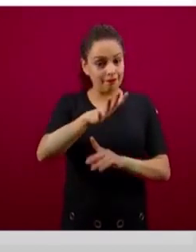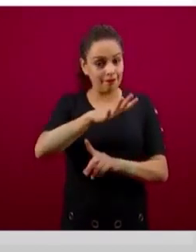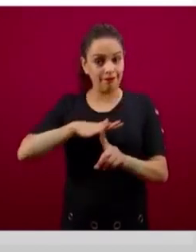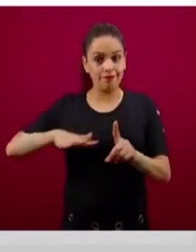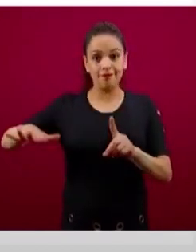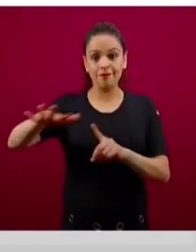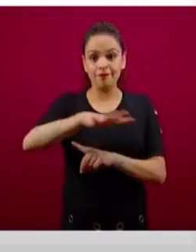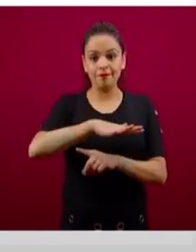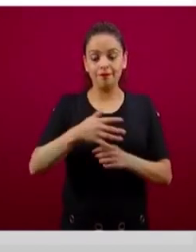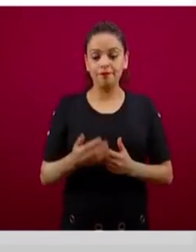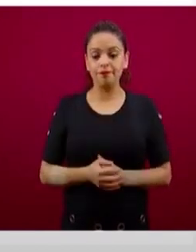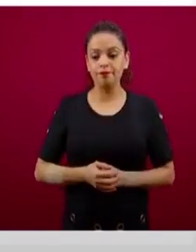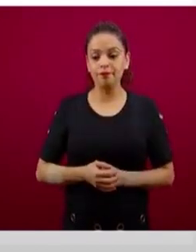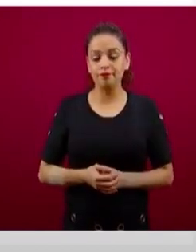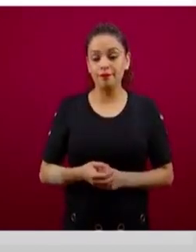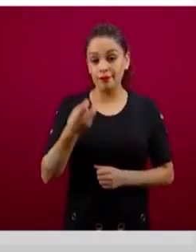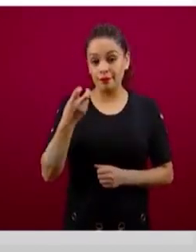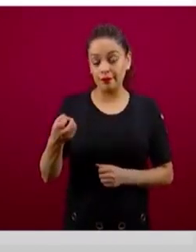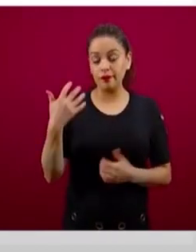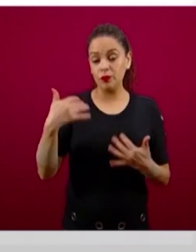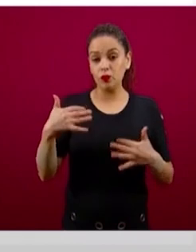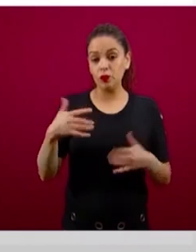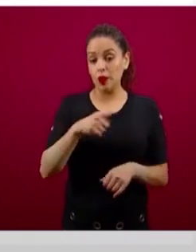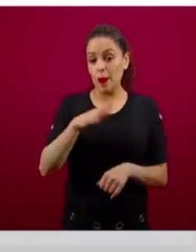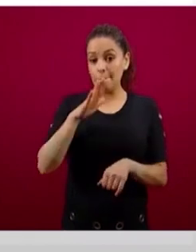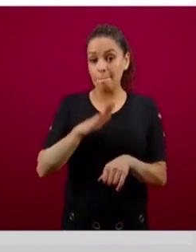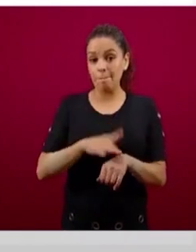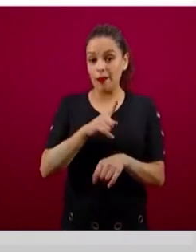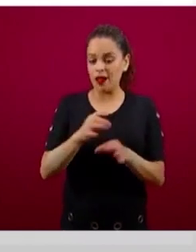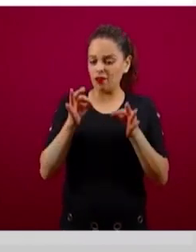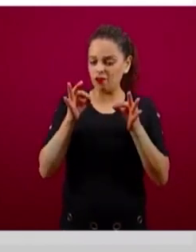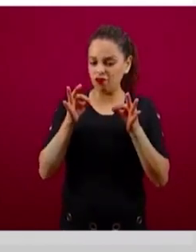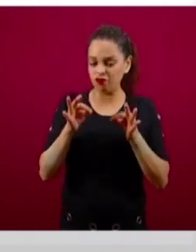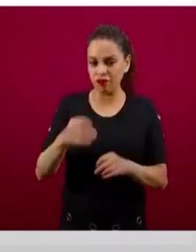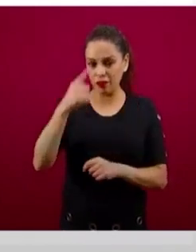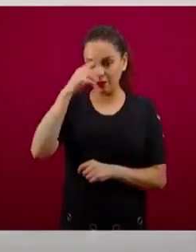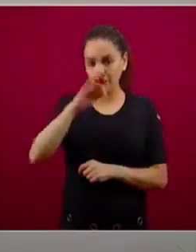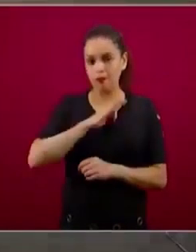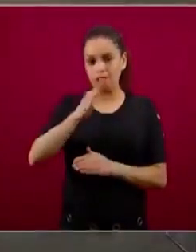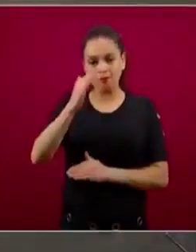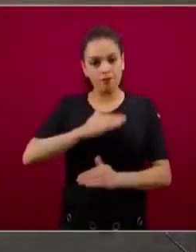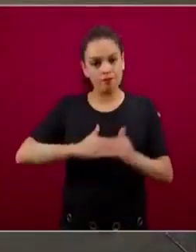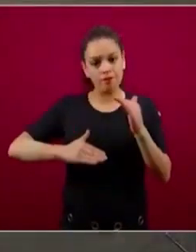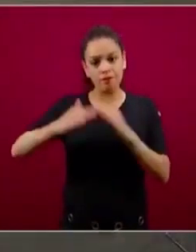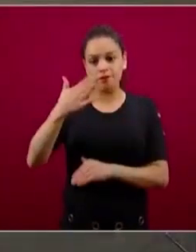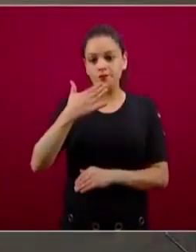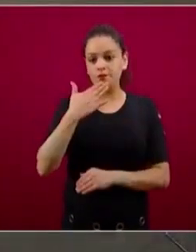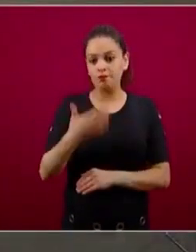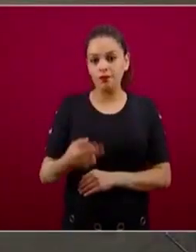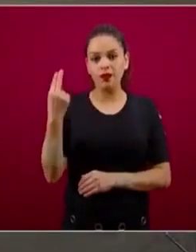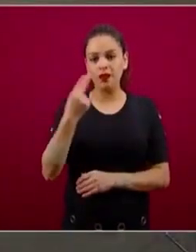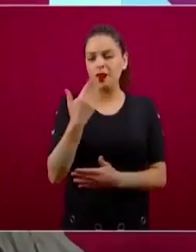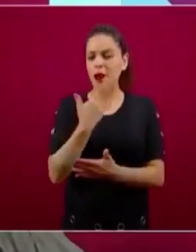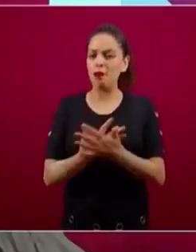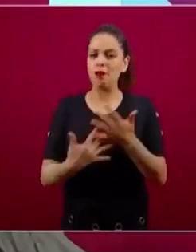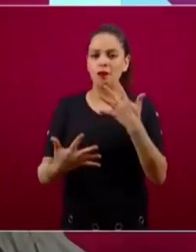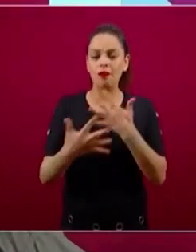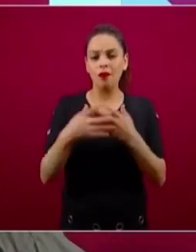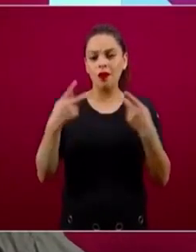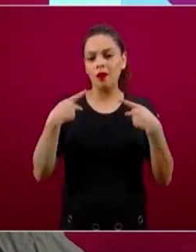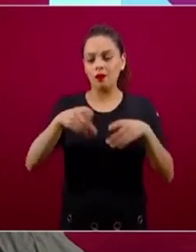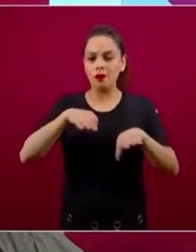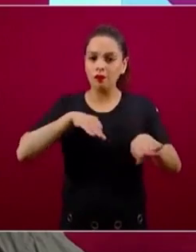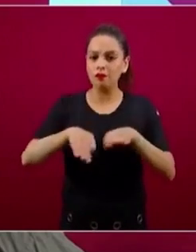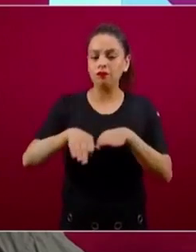probablemente es de los mecanismos más eficientes para la detonación económica, necesita mucha mano de obra, en formas muy simples de